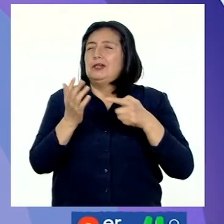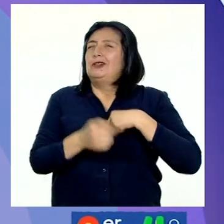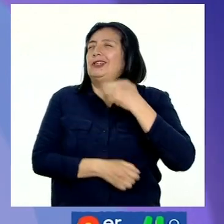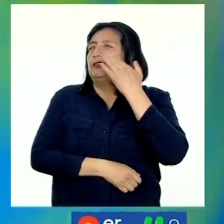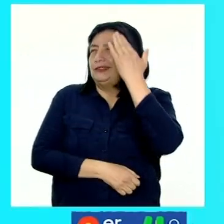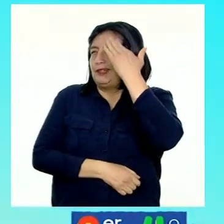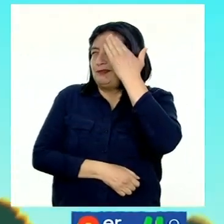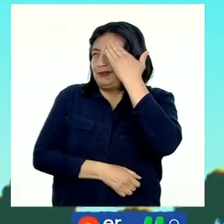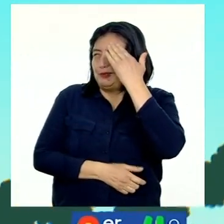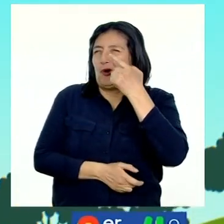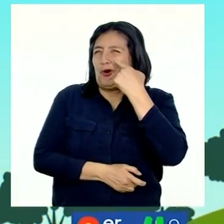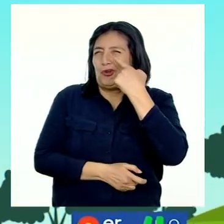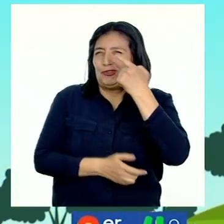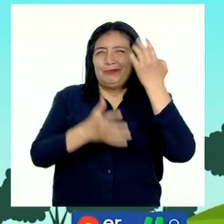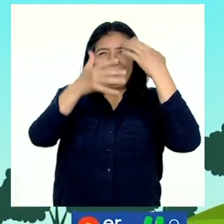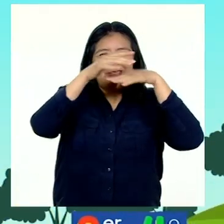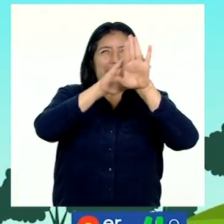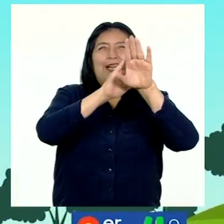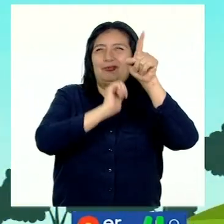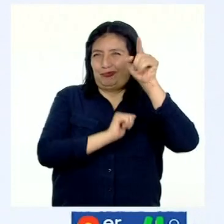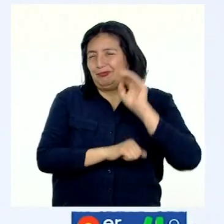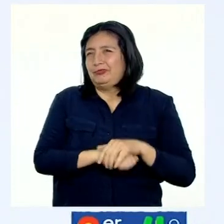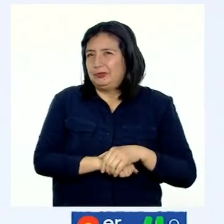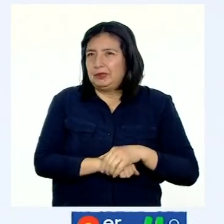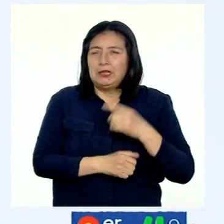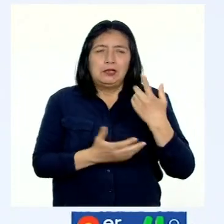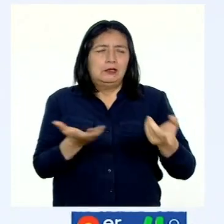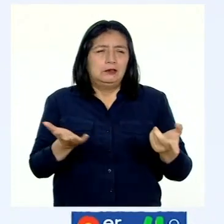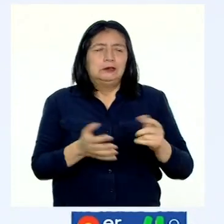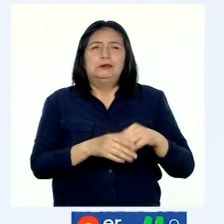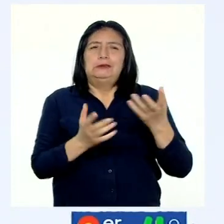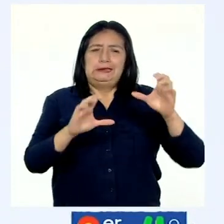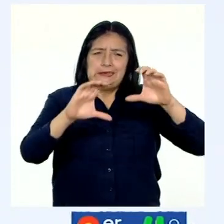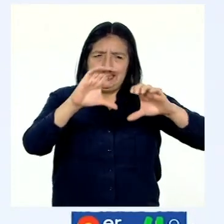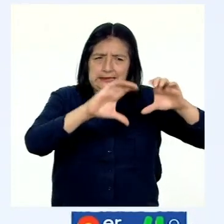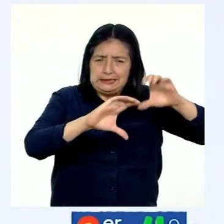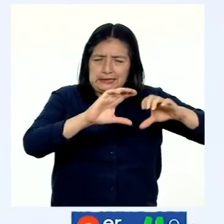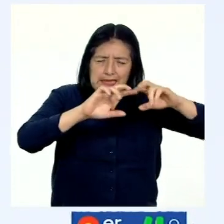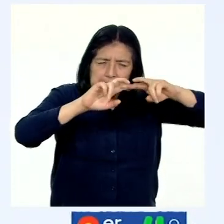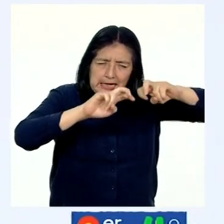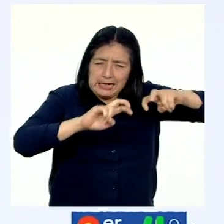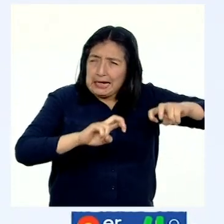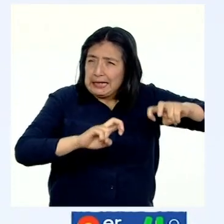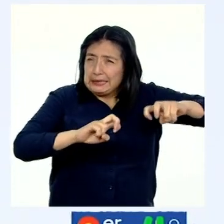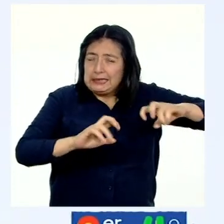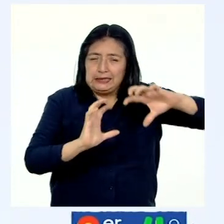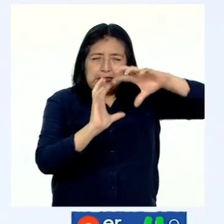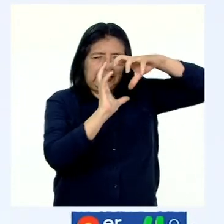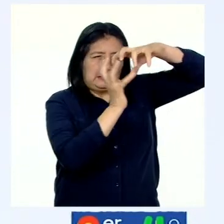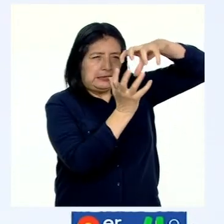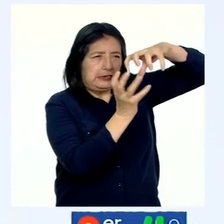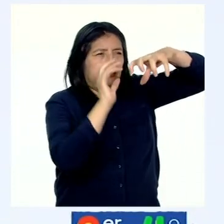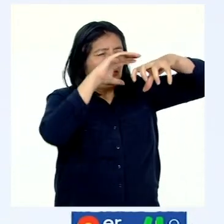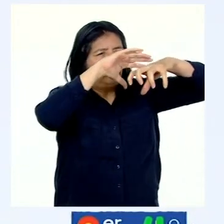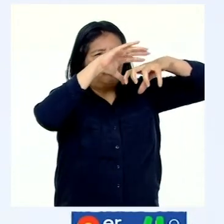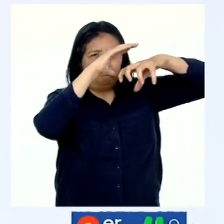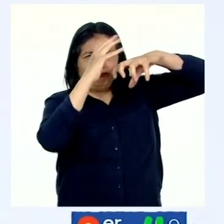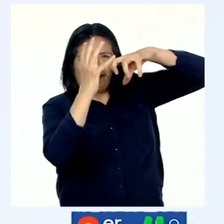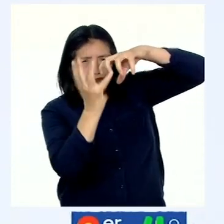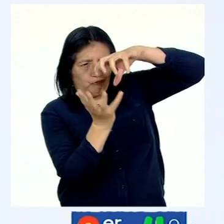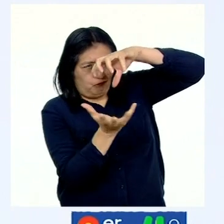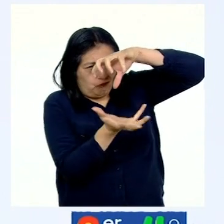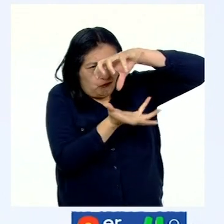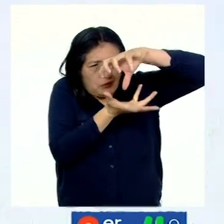conocemos como el cielo. La rama de la ciencia que estudia precisamente la envoltura de aire que